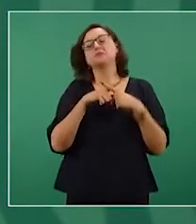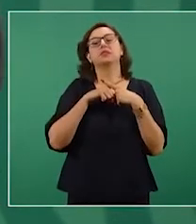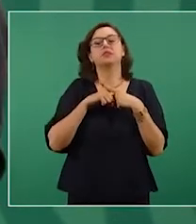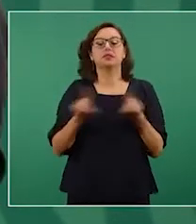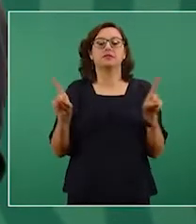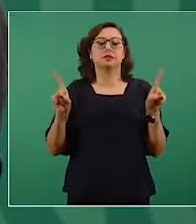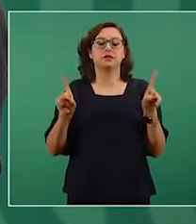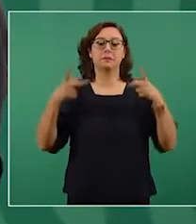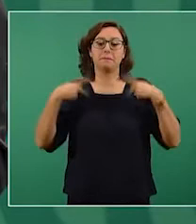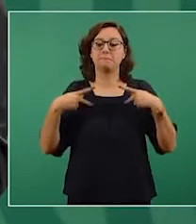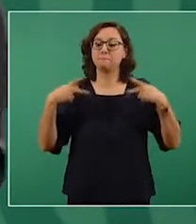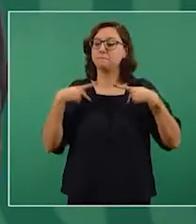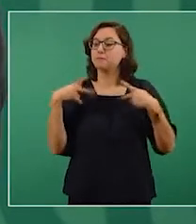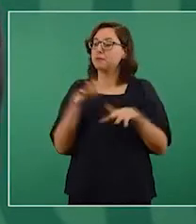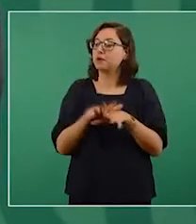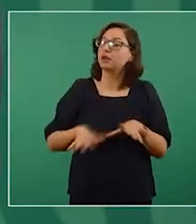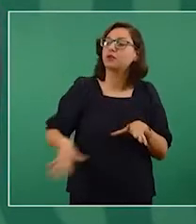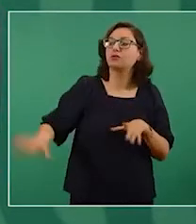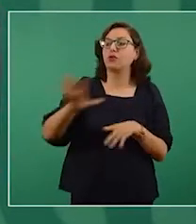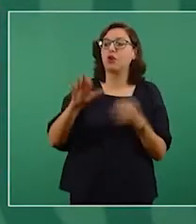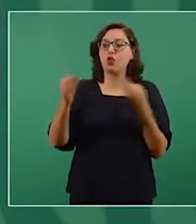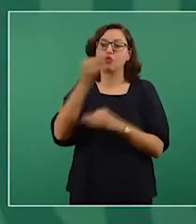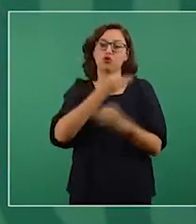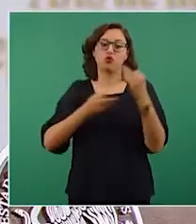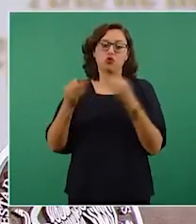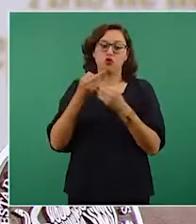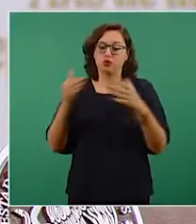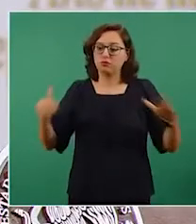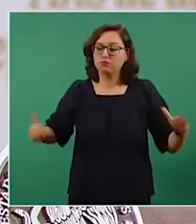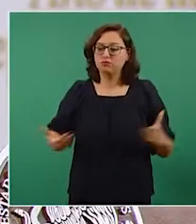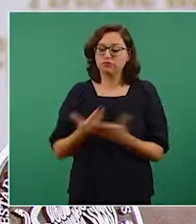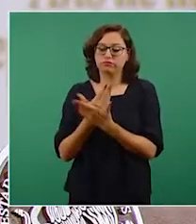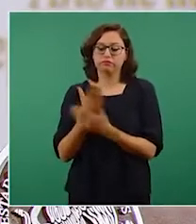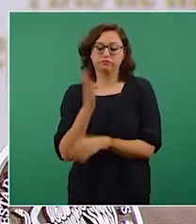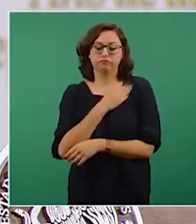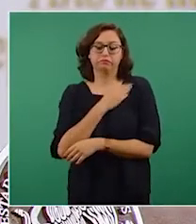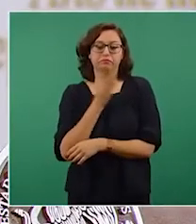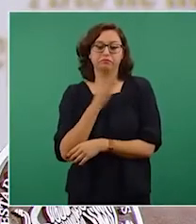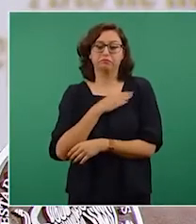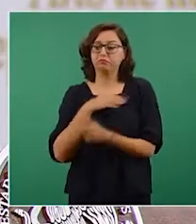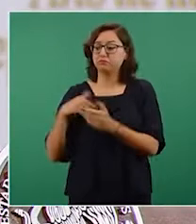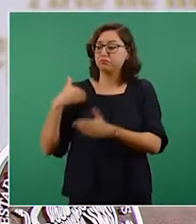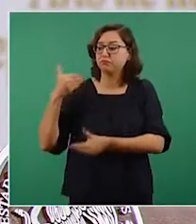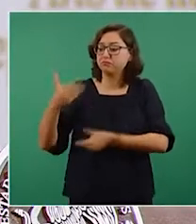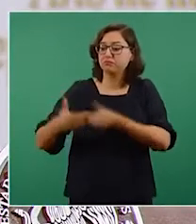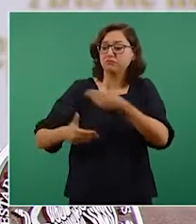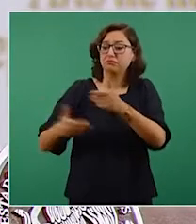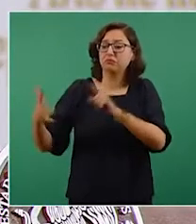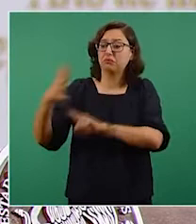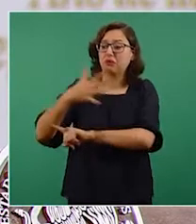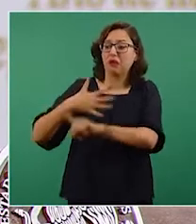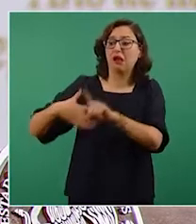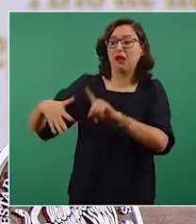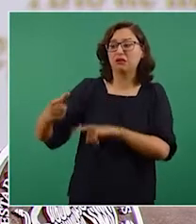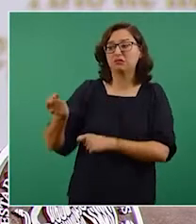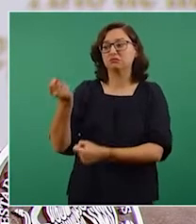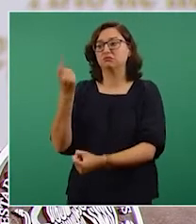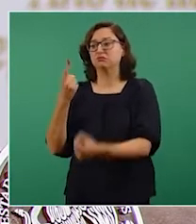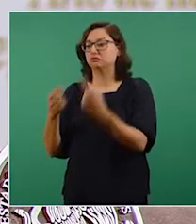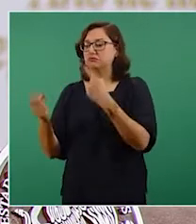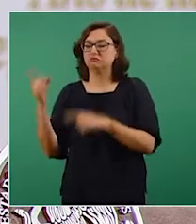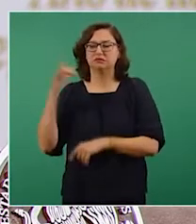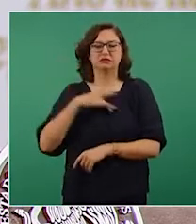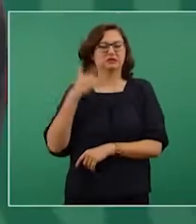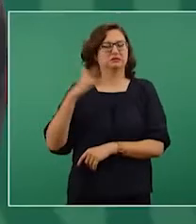nacemos buenos, y que son las circunstancias las que llevan a algunos a tomar el